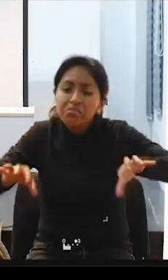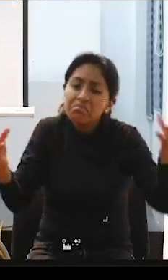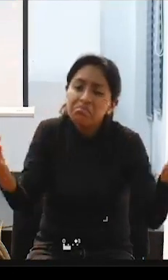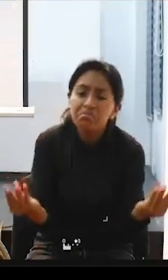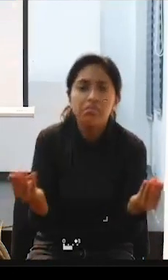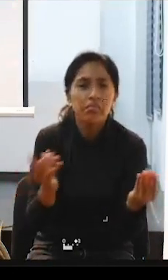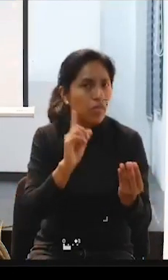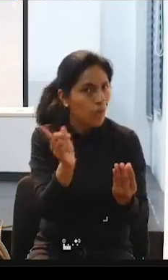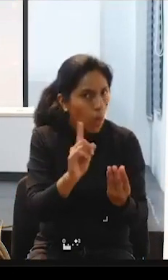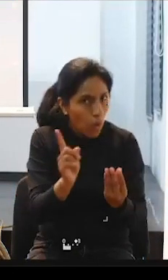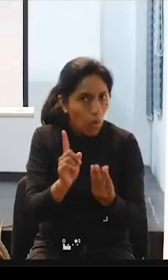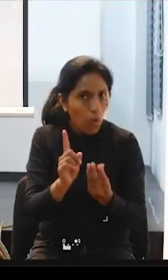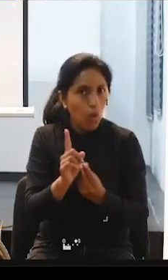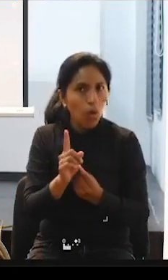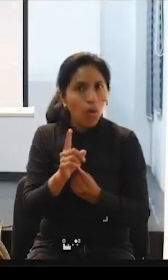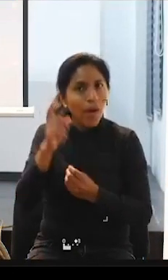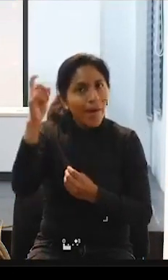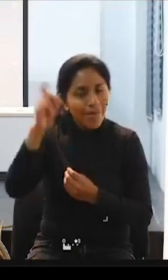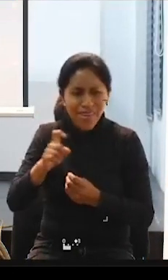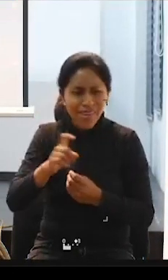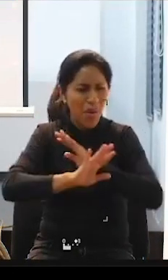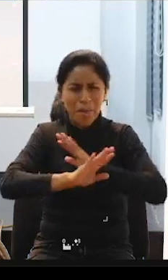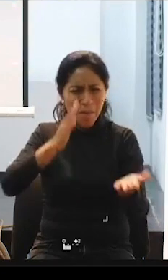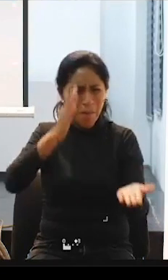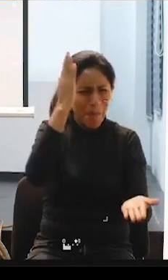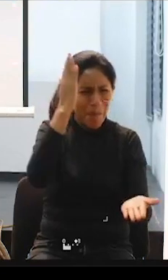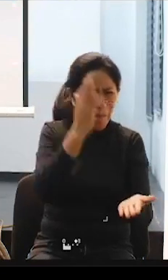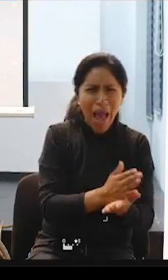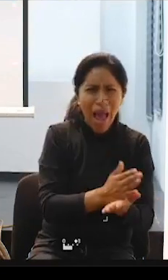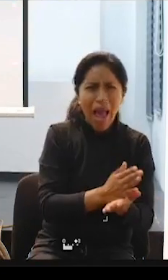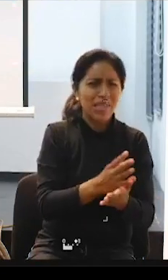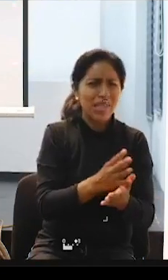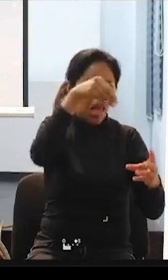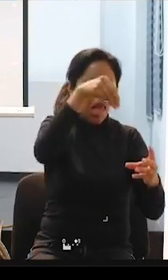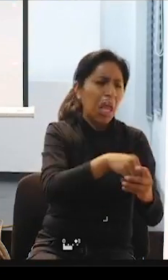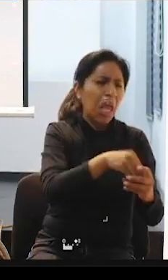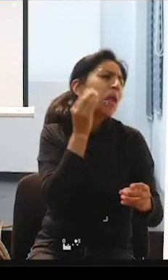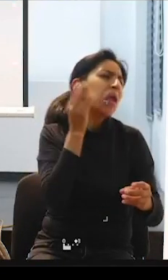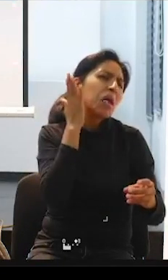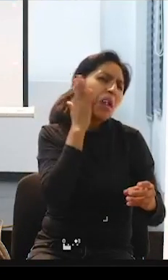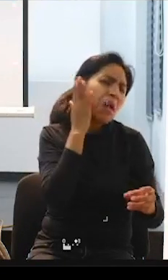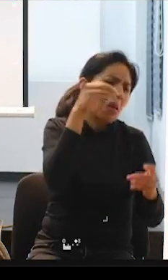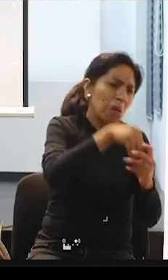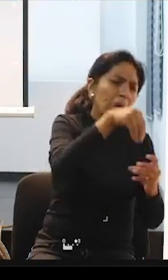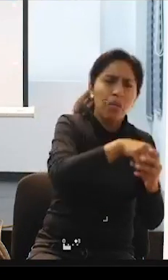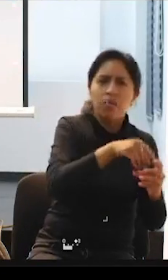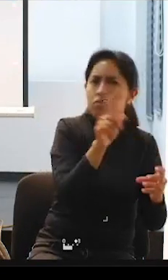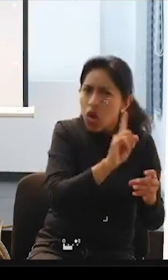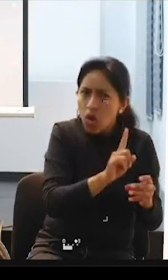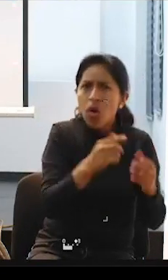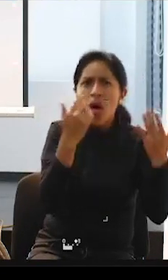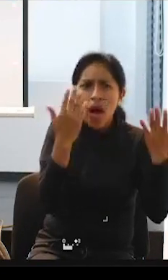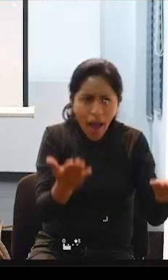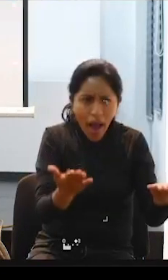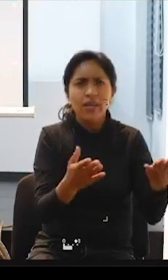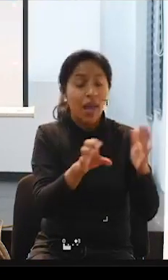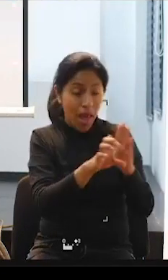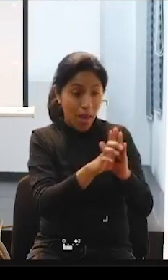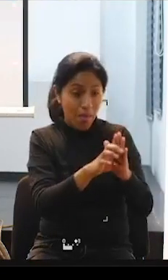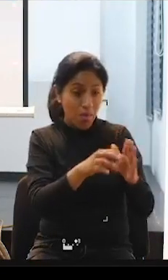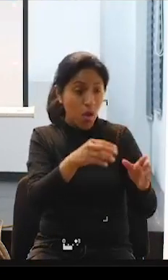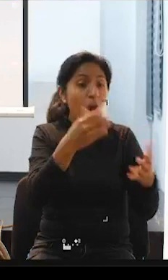trabajando por la desinstitucionalización, hay residencias porque no hay